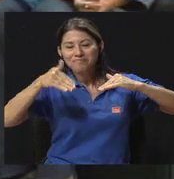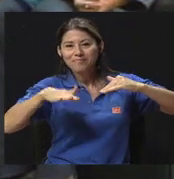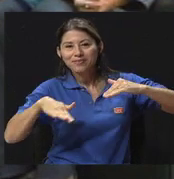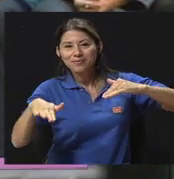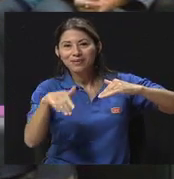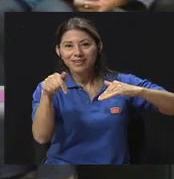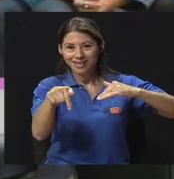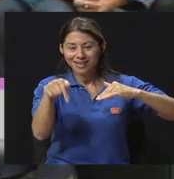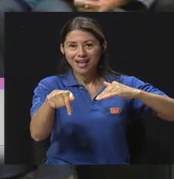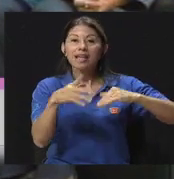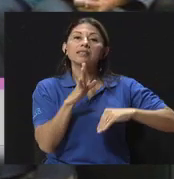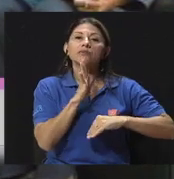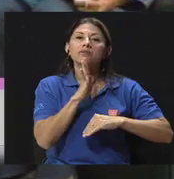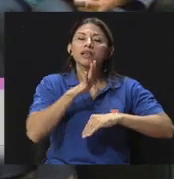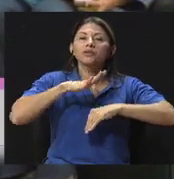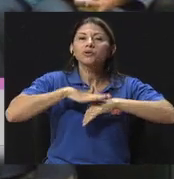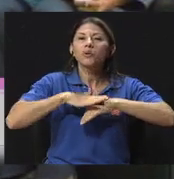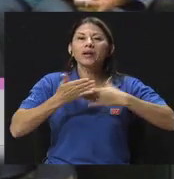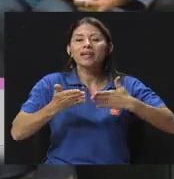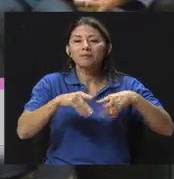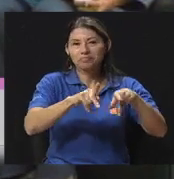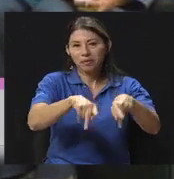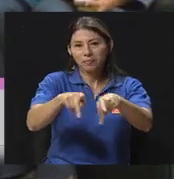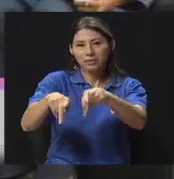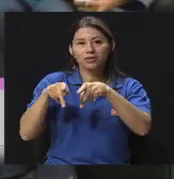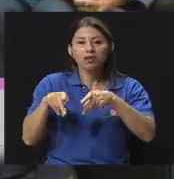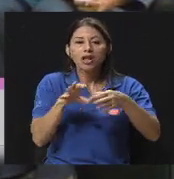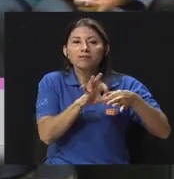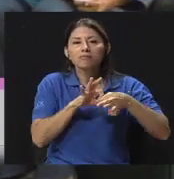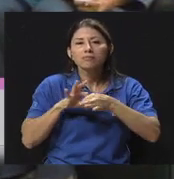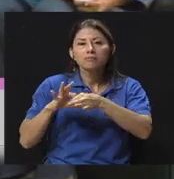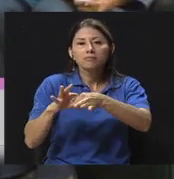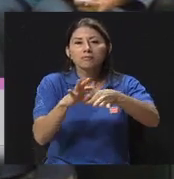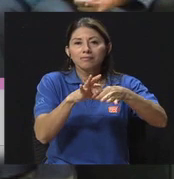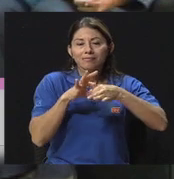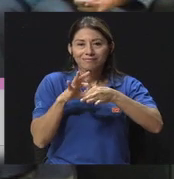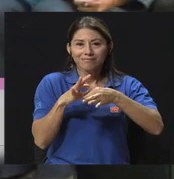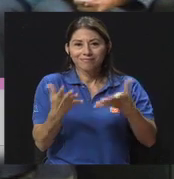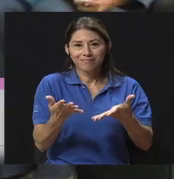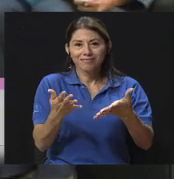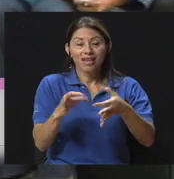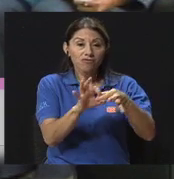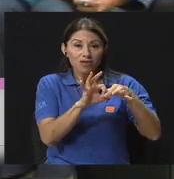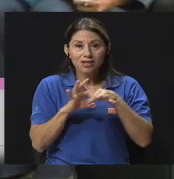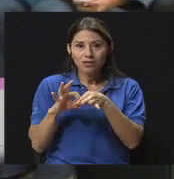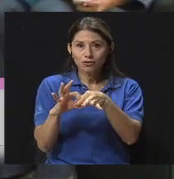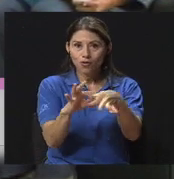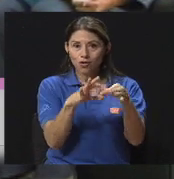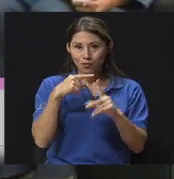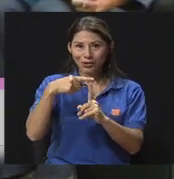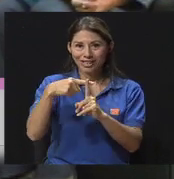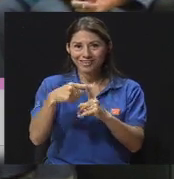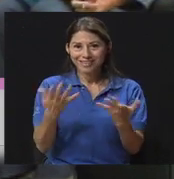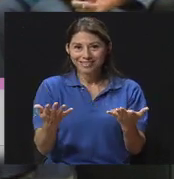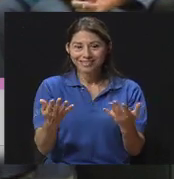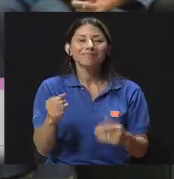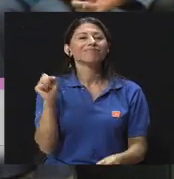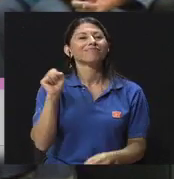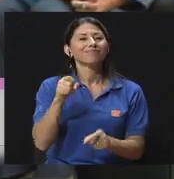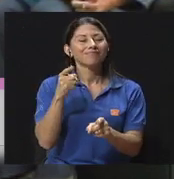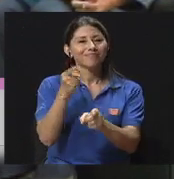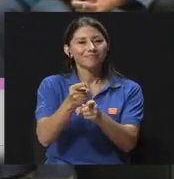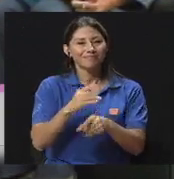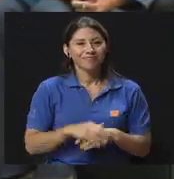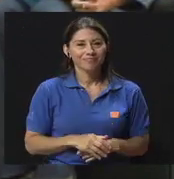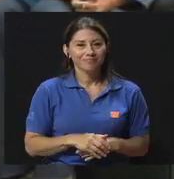Microbiología, conversando sobre las relaciones interpersonales. Y las relaciones interpersonales positivas, Saúl. Sí, correcto, María del Mar.